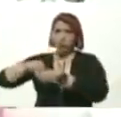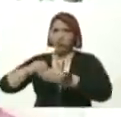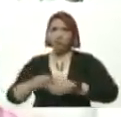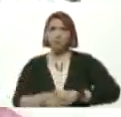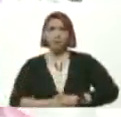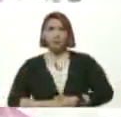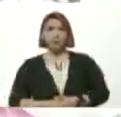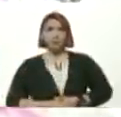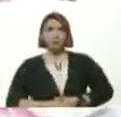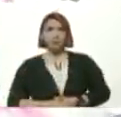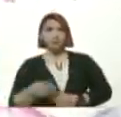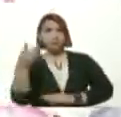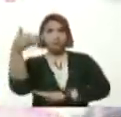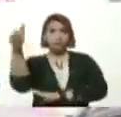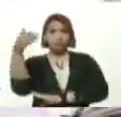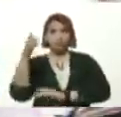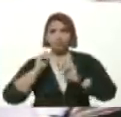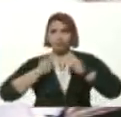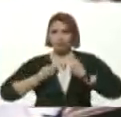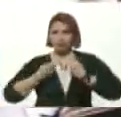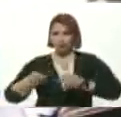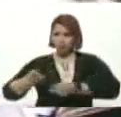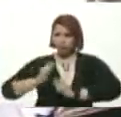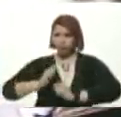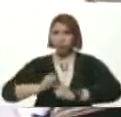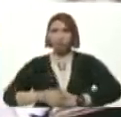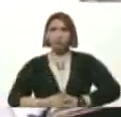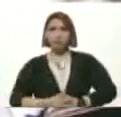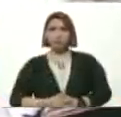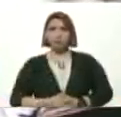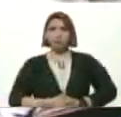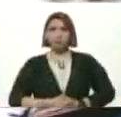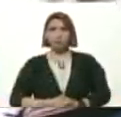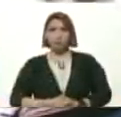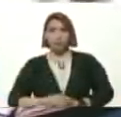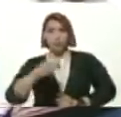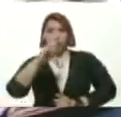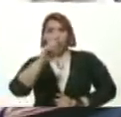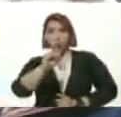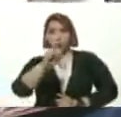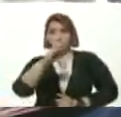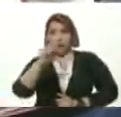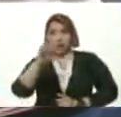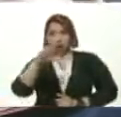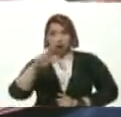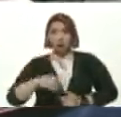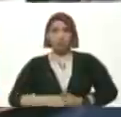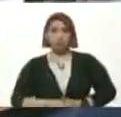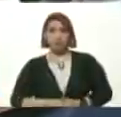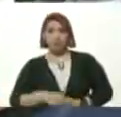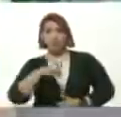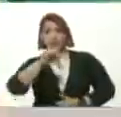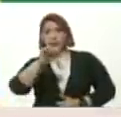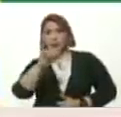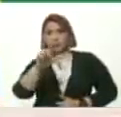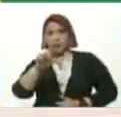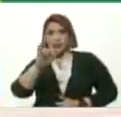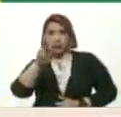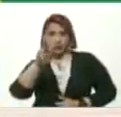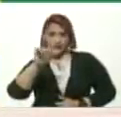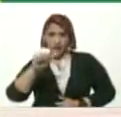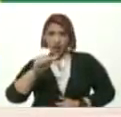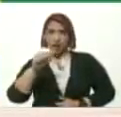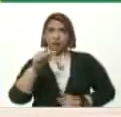La bandera De Aristóbulo Oscar Jara Silvia Medina Loida